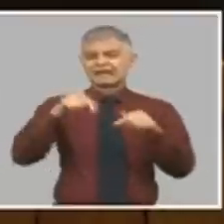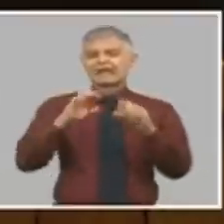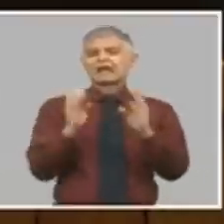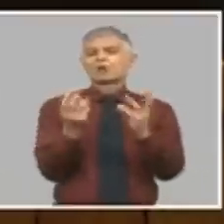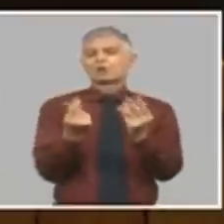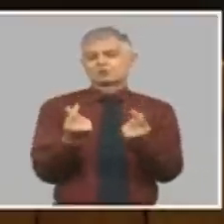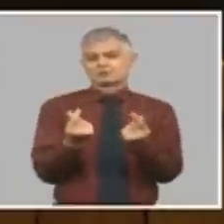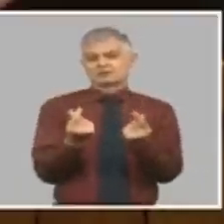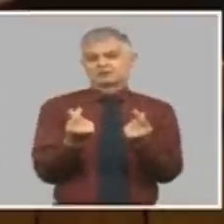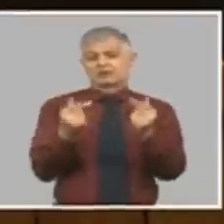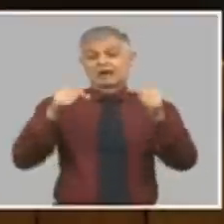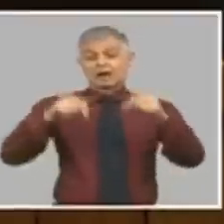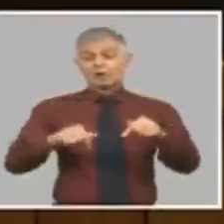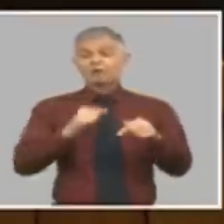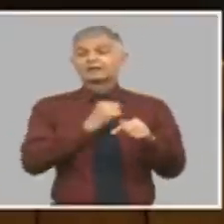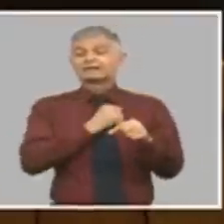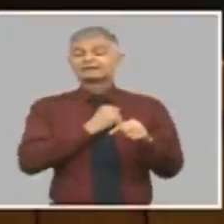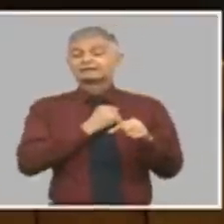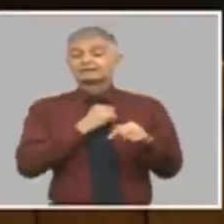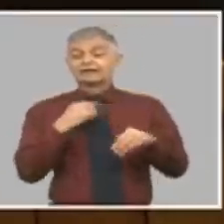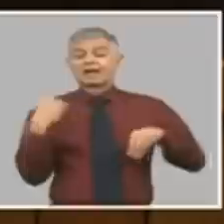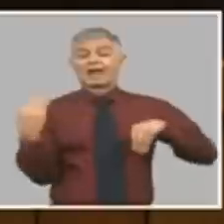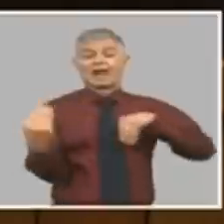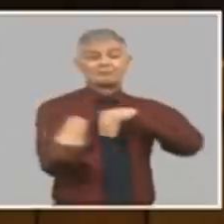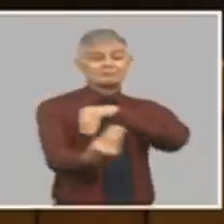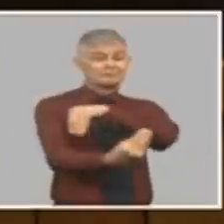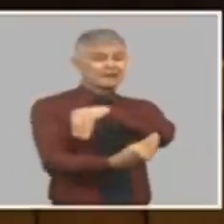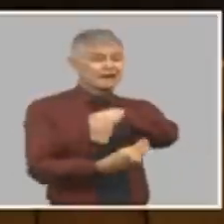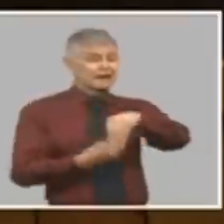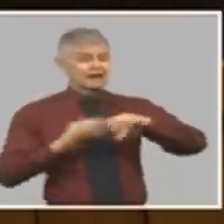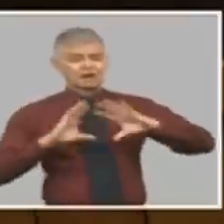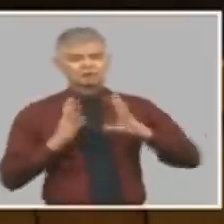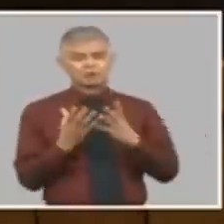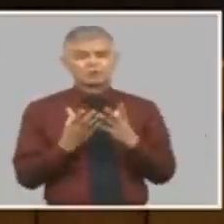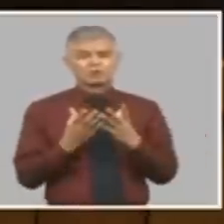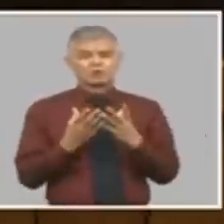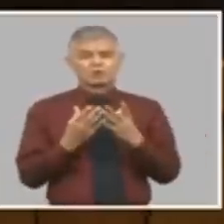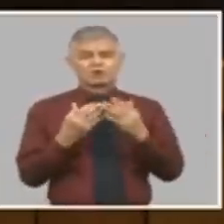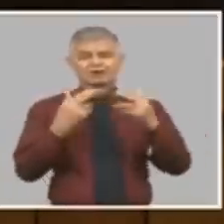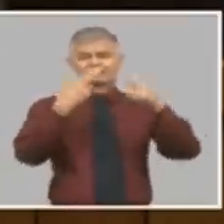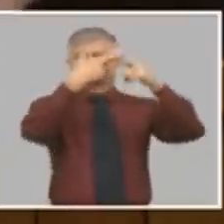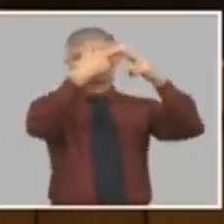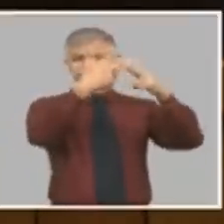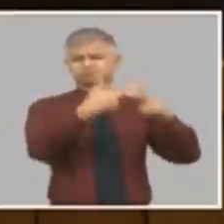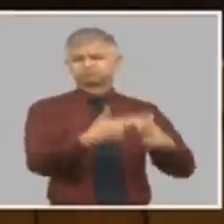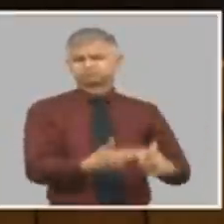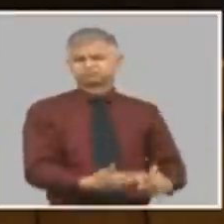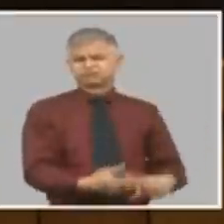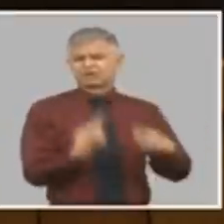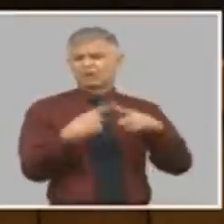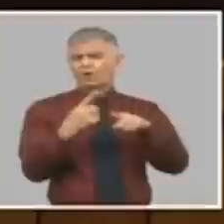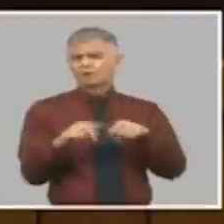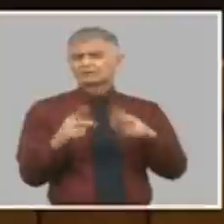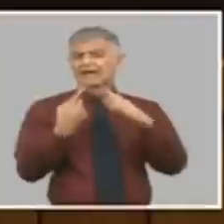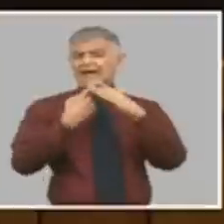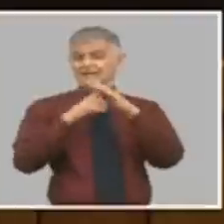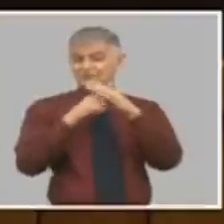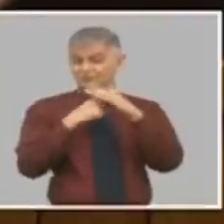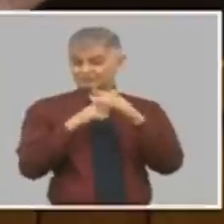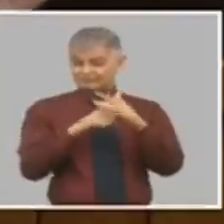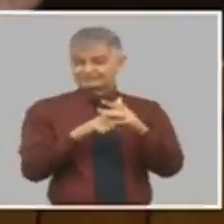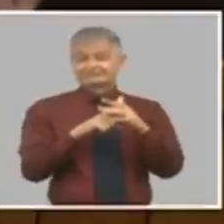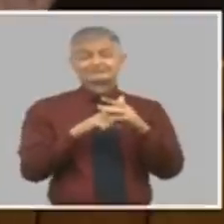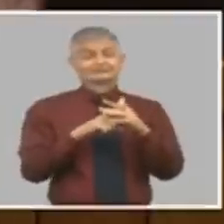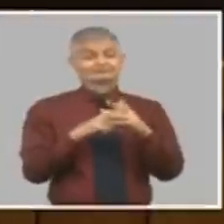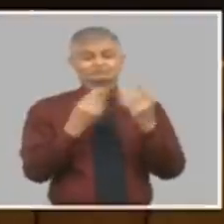transformación integral, la lista de cosas que tiene que resolver en esa integralidad